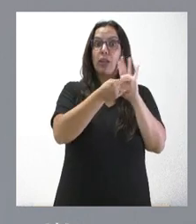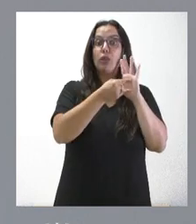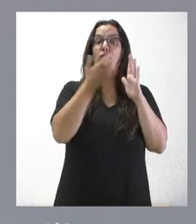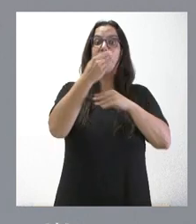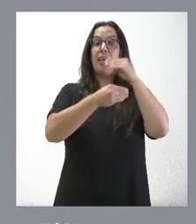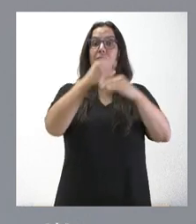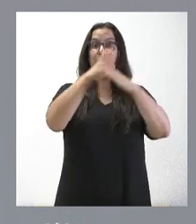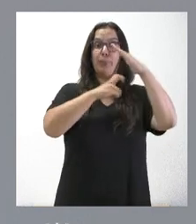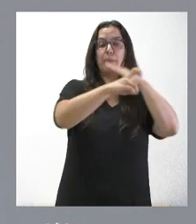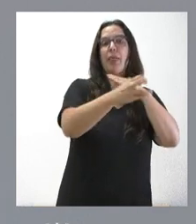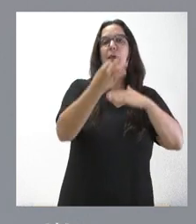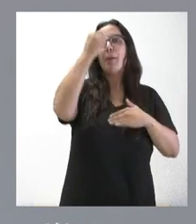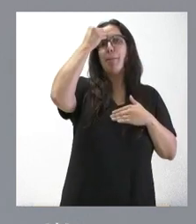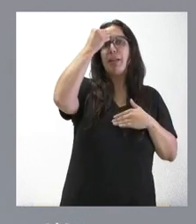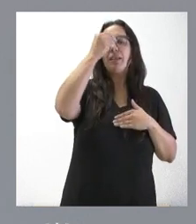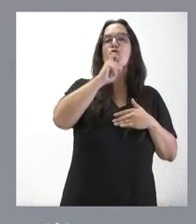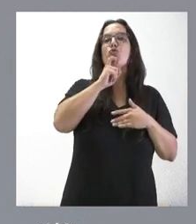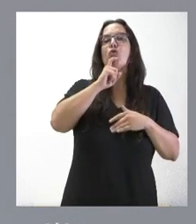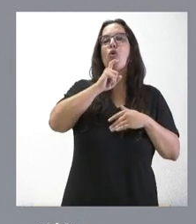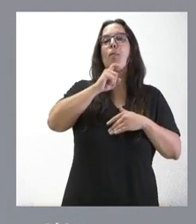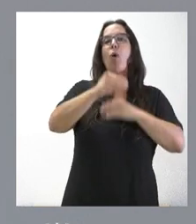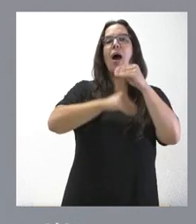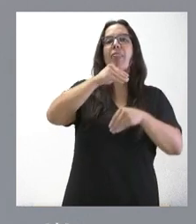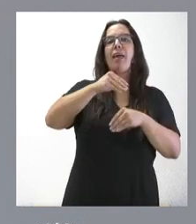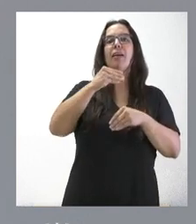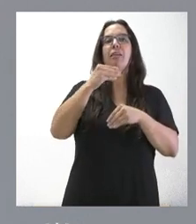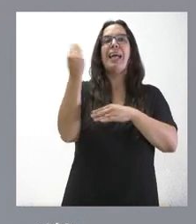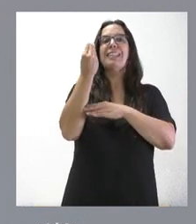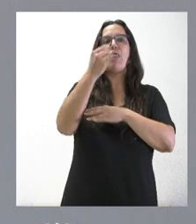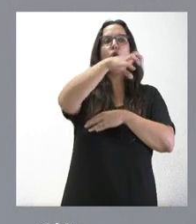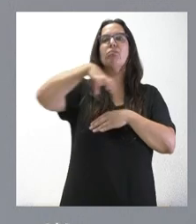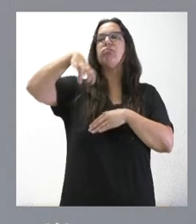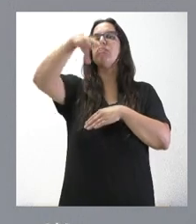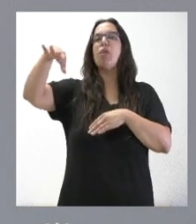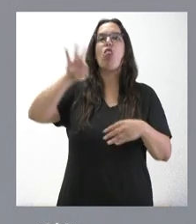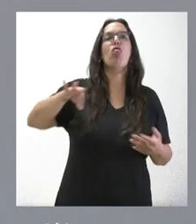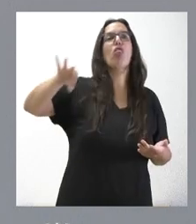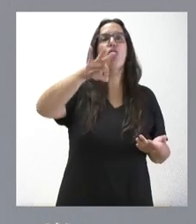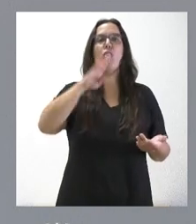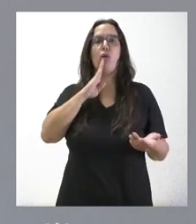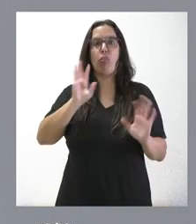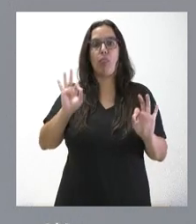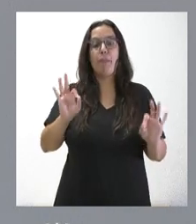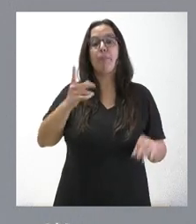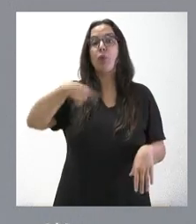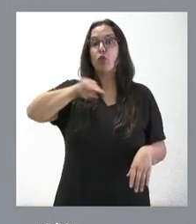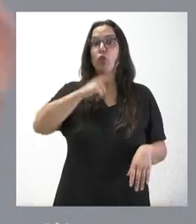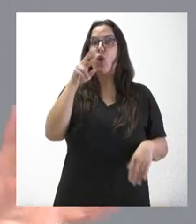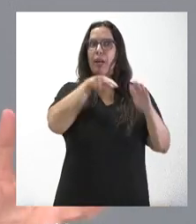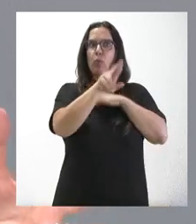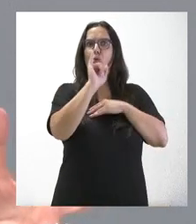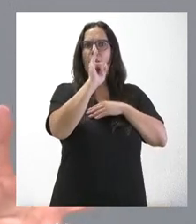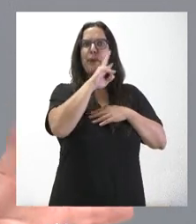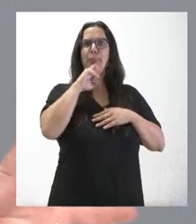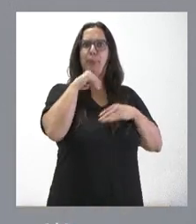la ubicación y las inversiones a realizar en esa estación de autobuses. Nosotros la reserva de estos recursos los tenemos disponibles para todo el